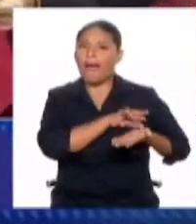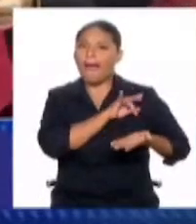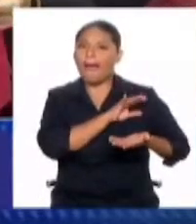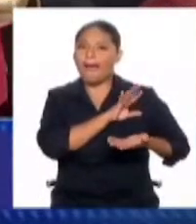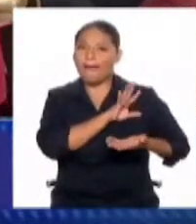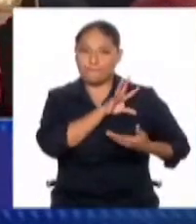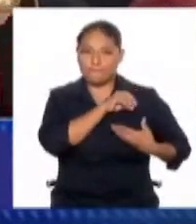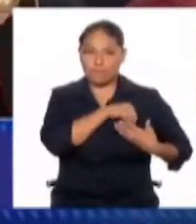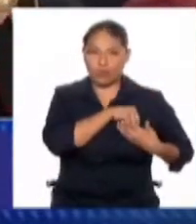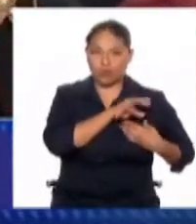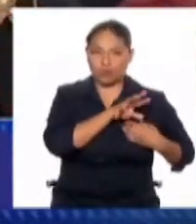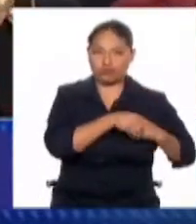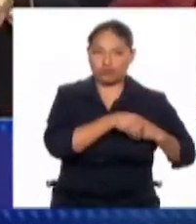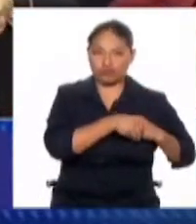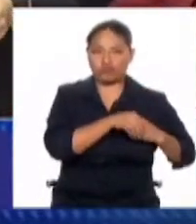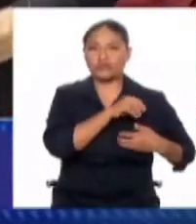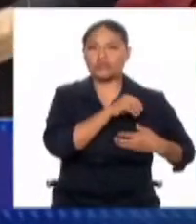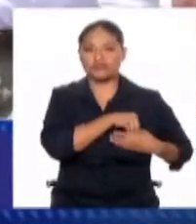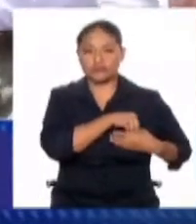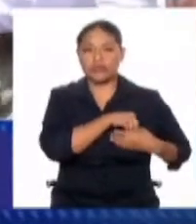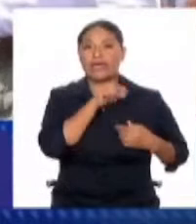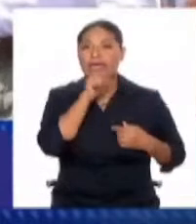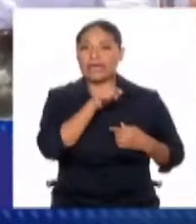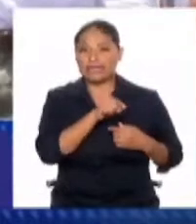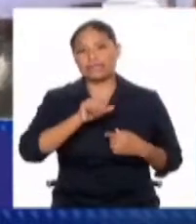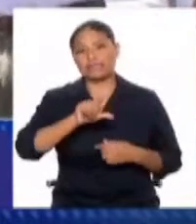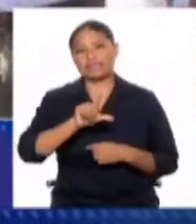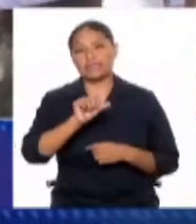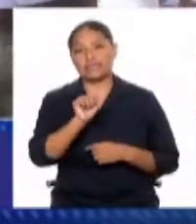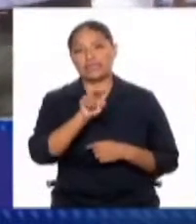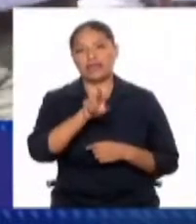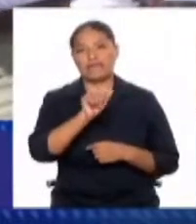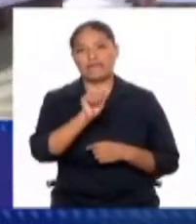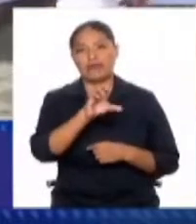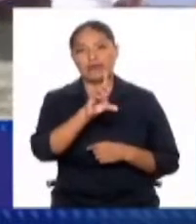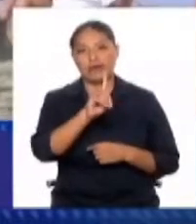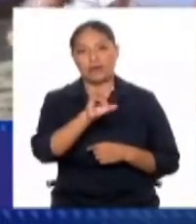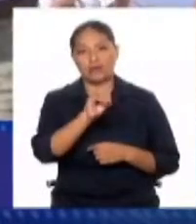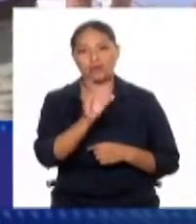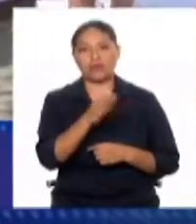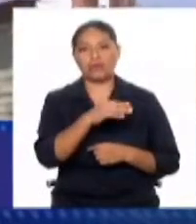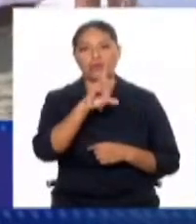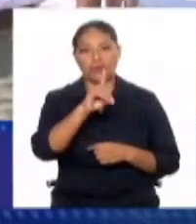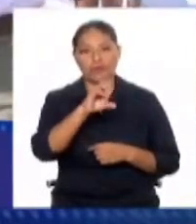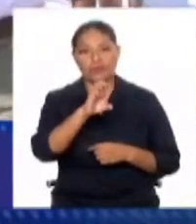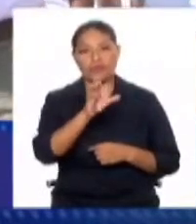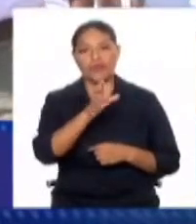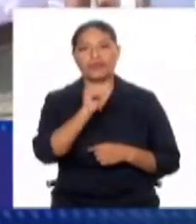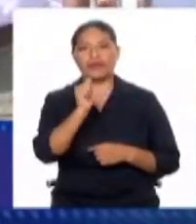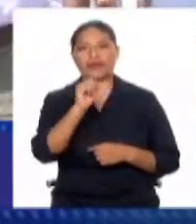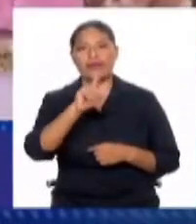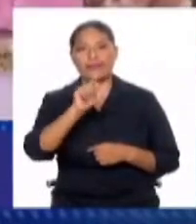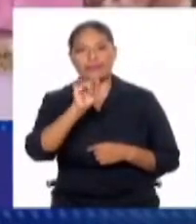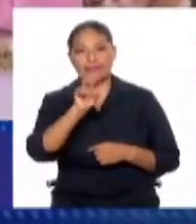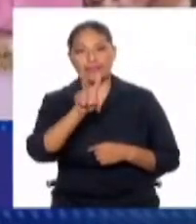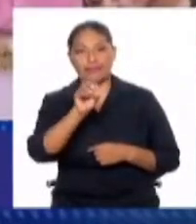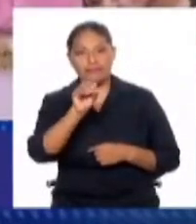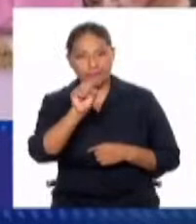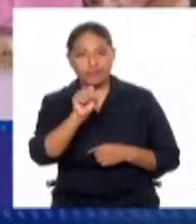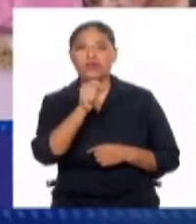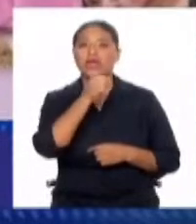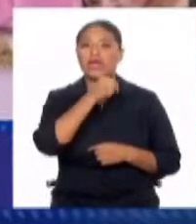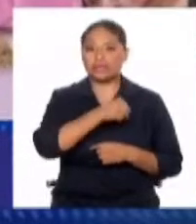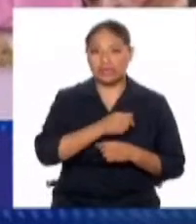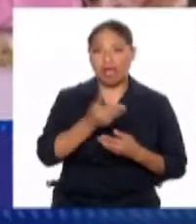delito de lavado de activos. Máxime aún cuando hemos escuchado en las declaraciones del señor Baima,